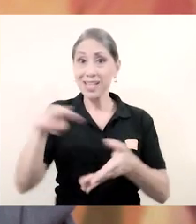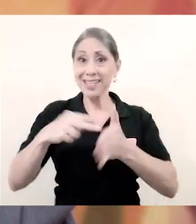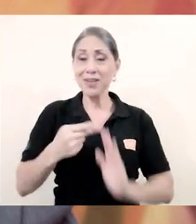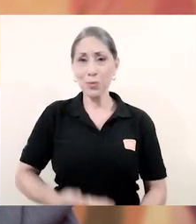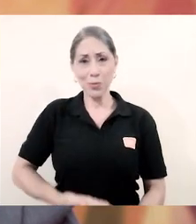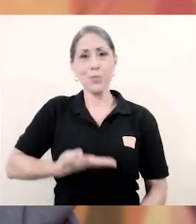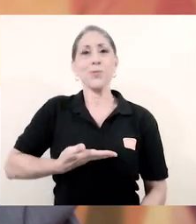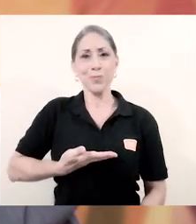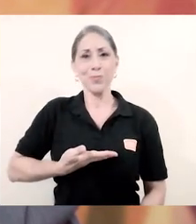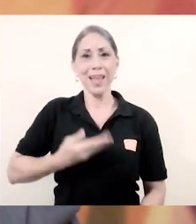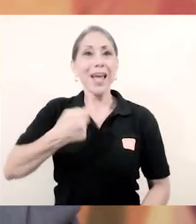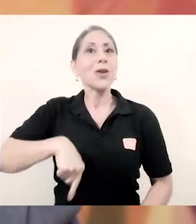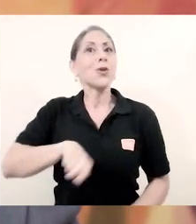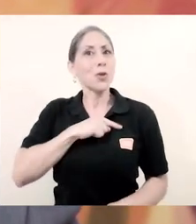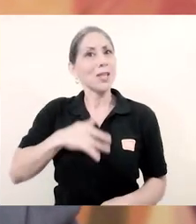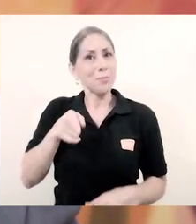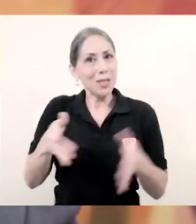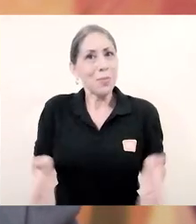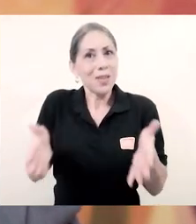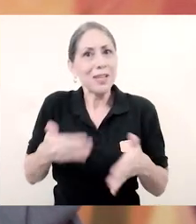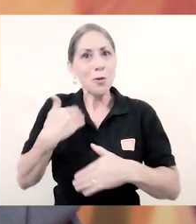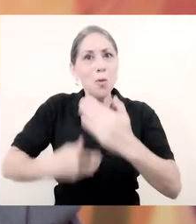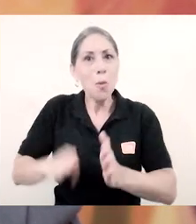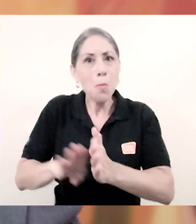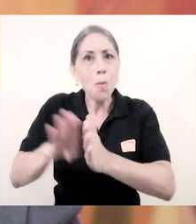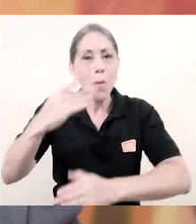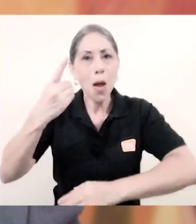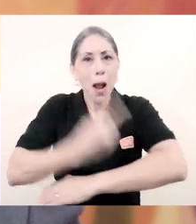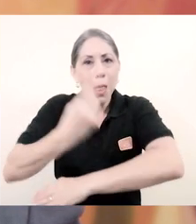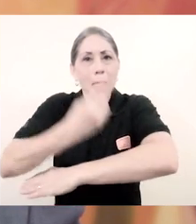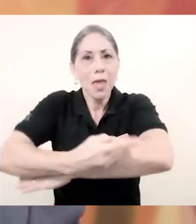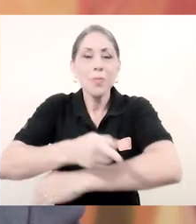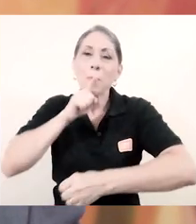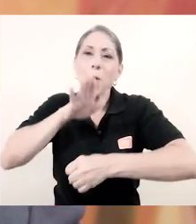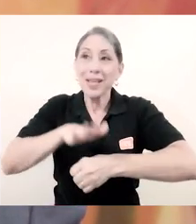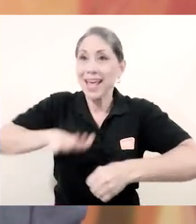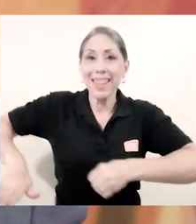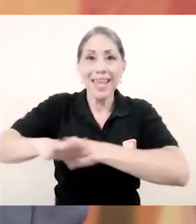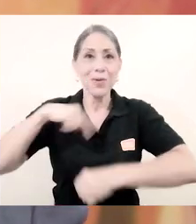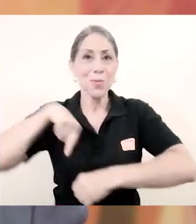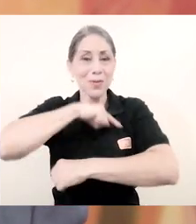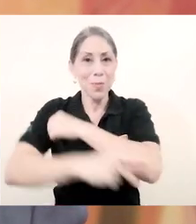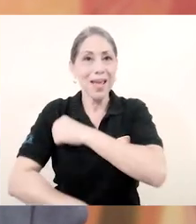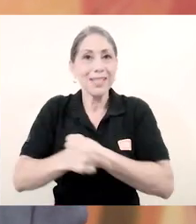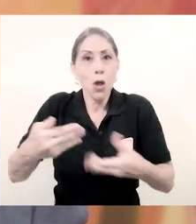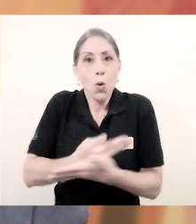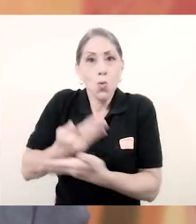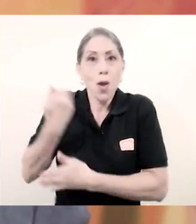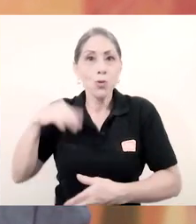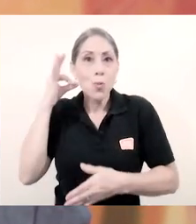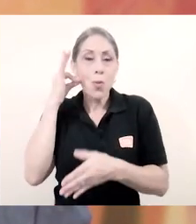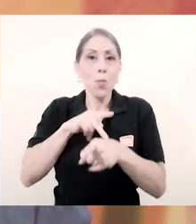orgullo. La motivación que nos hace avanzar cada día y la promesa de que nuestro país tendrá nuevas y nuevos profesionales